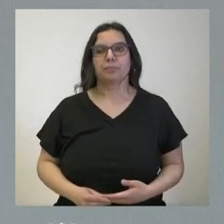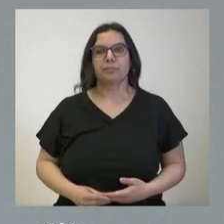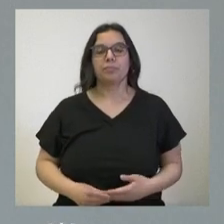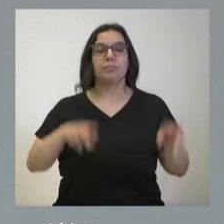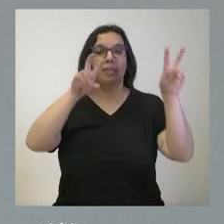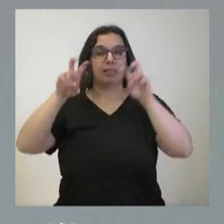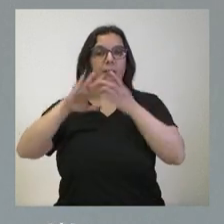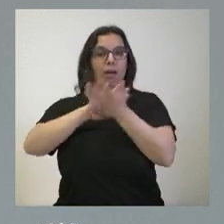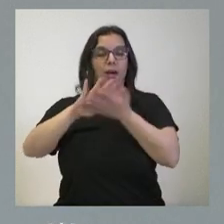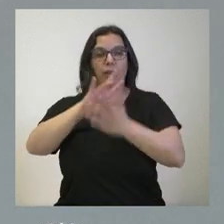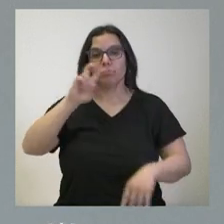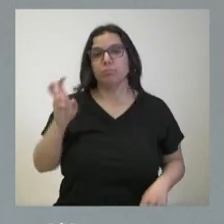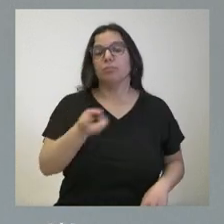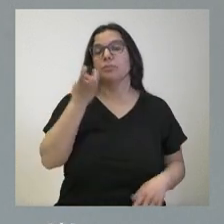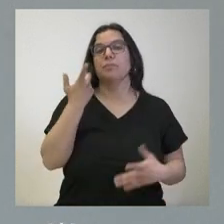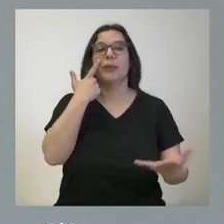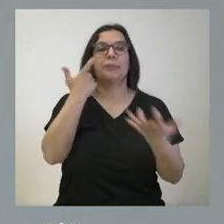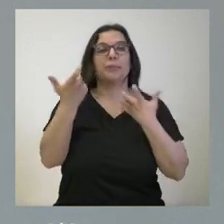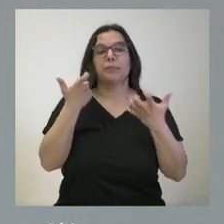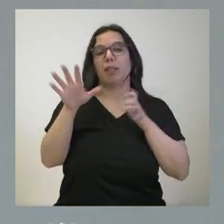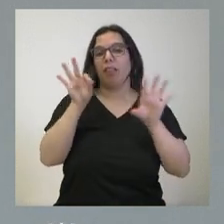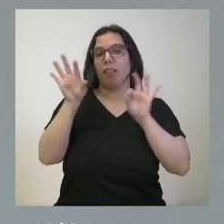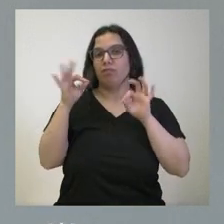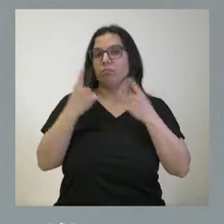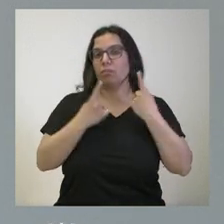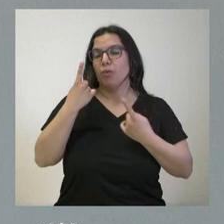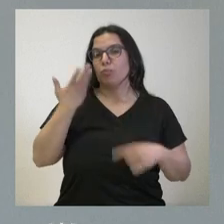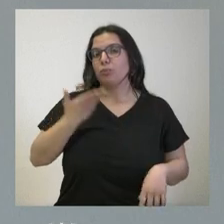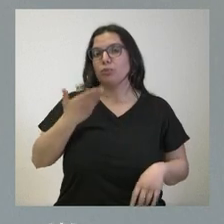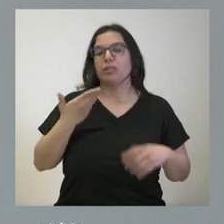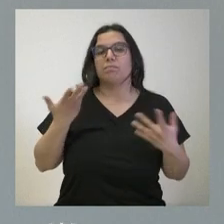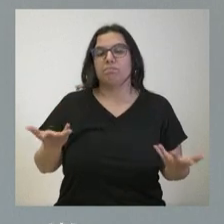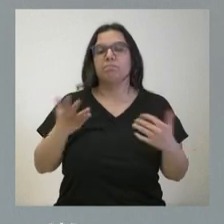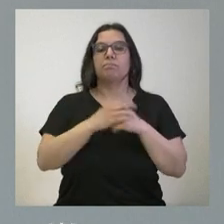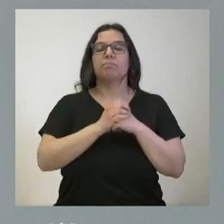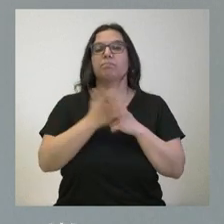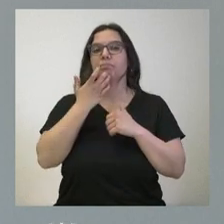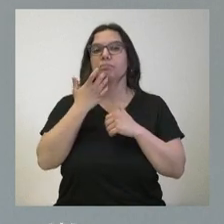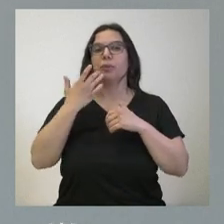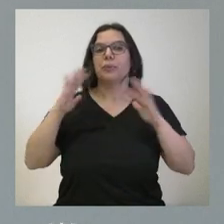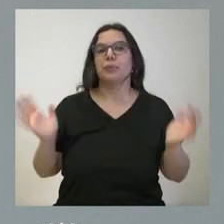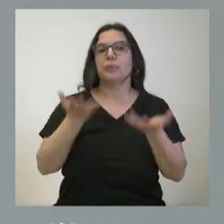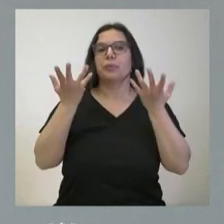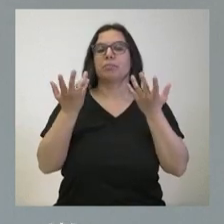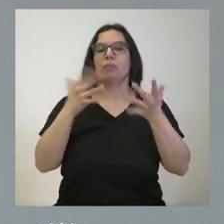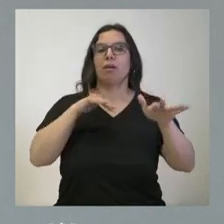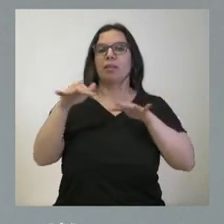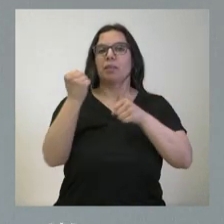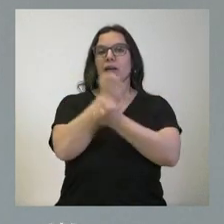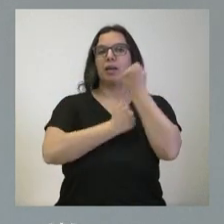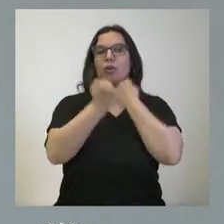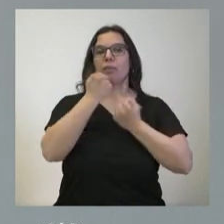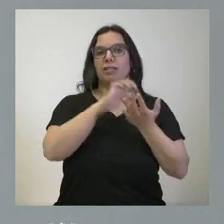asuntos que hemos tratado, quizá por destacar algunos de ellos relevantes, el impulso a la actividad económica en